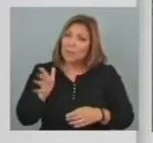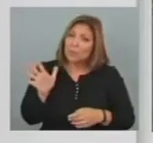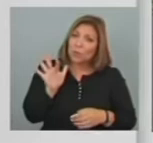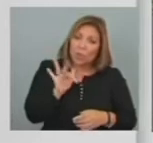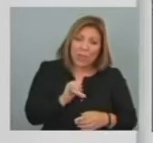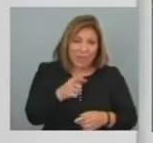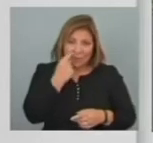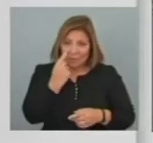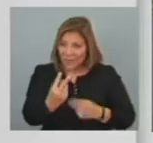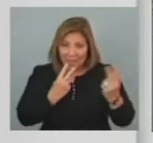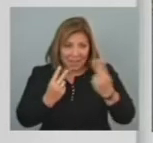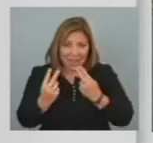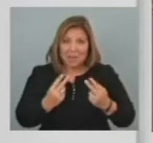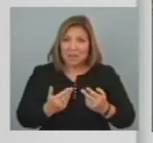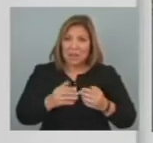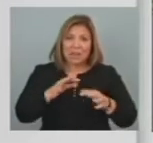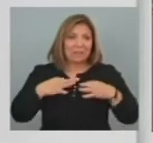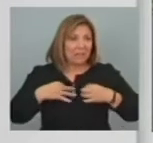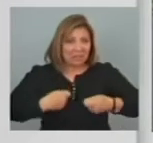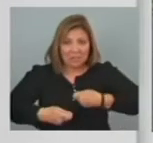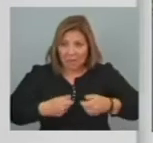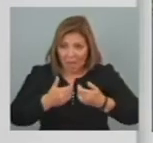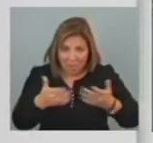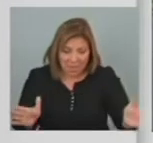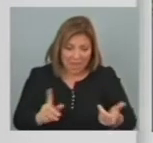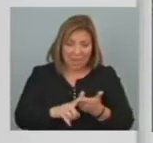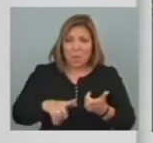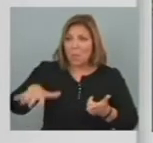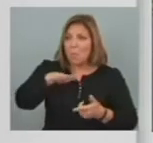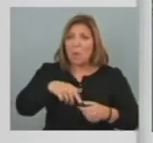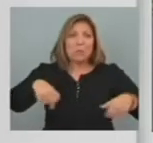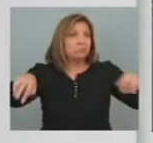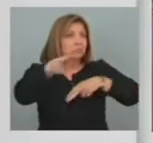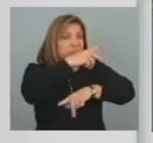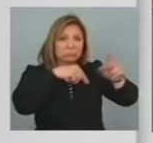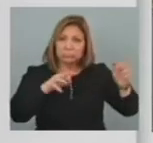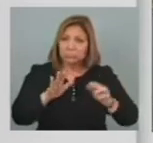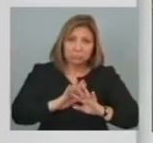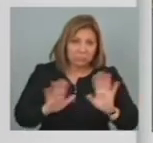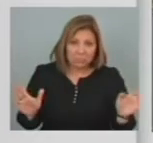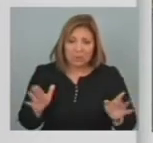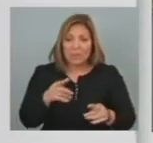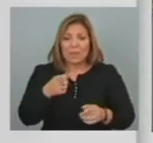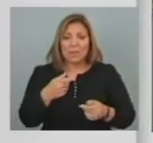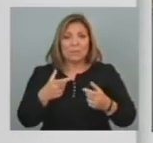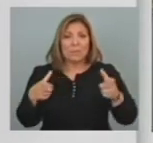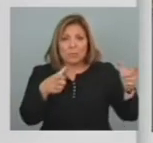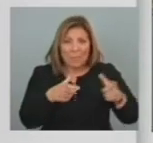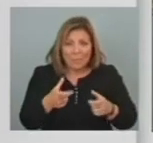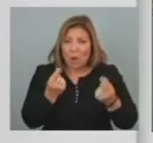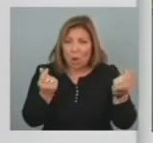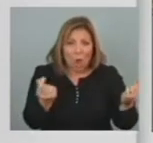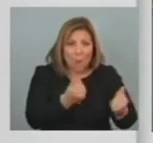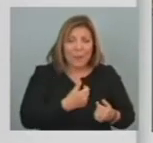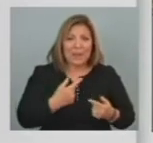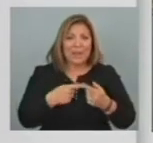calles Tú puedes ver las tiendas abiertas El pueblo está en cualquier parte Están, bueno, en los mercados Solamente hay